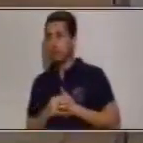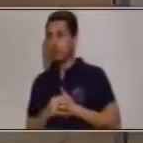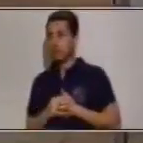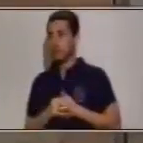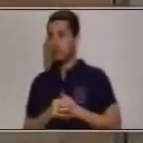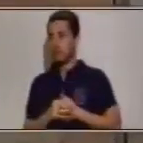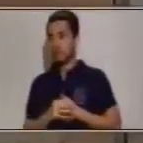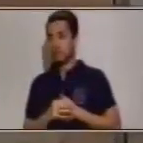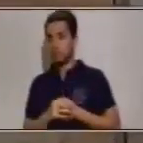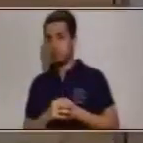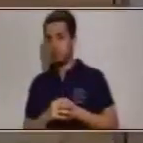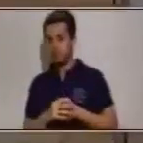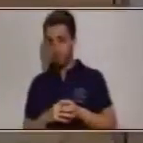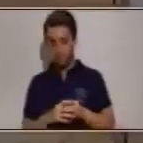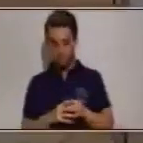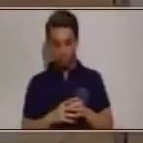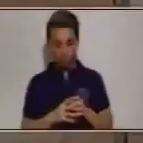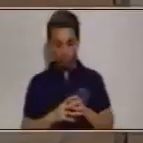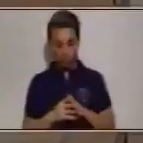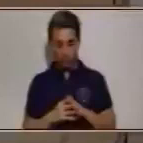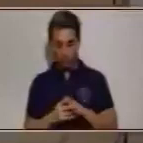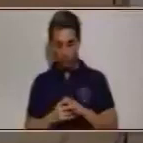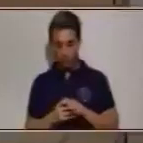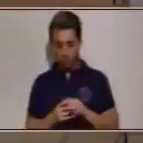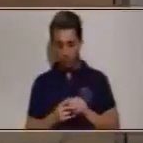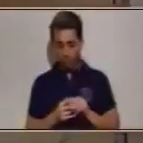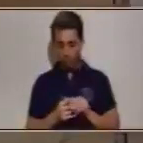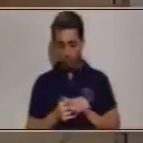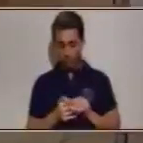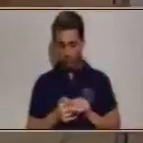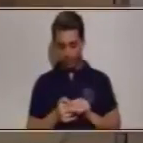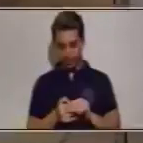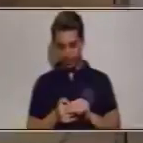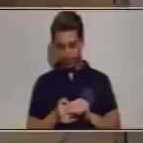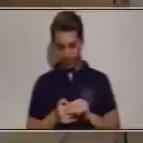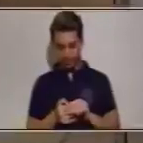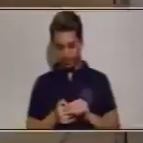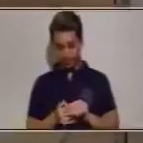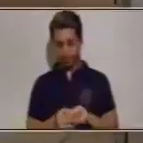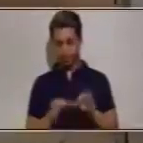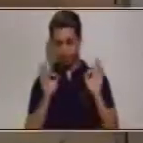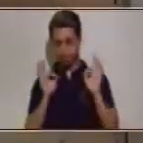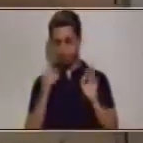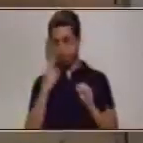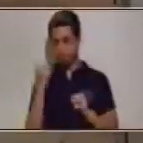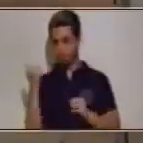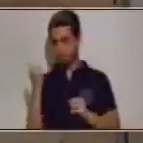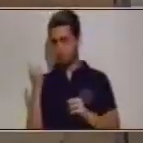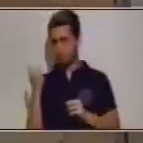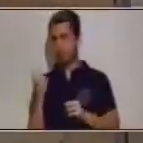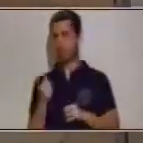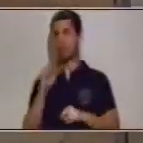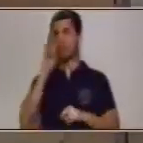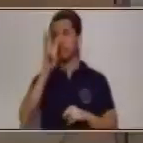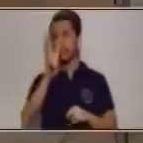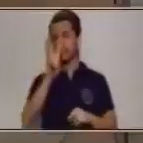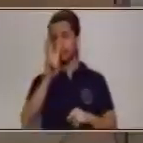Muy bien. Yo sé que tú ya tienes la respuesta y en este caso nos quedan tres.